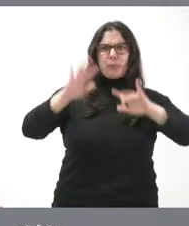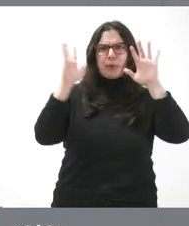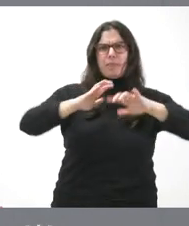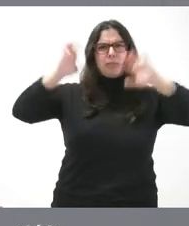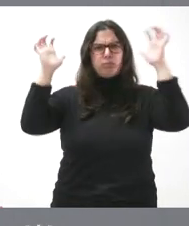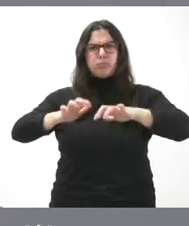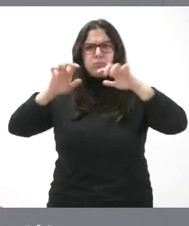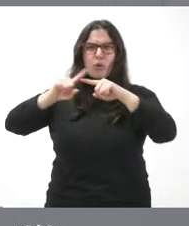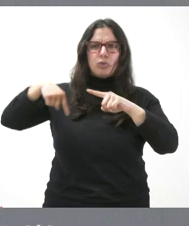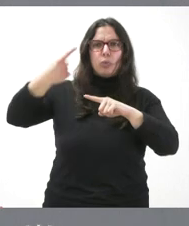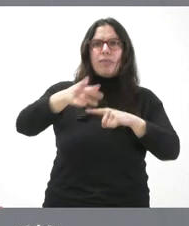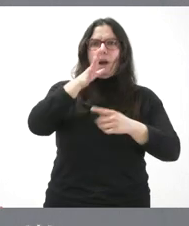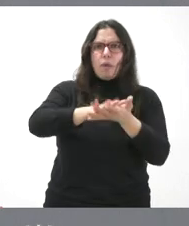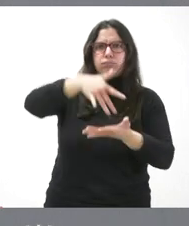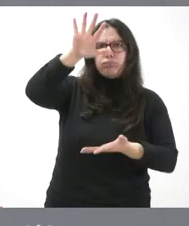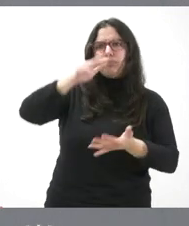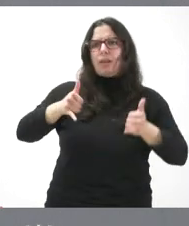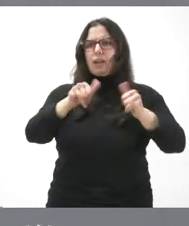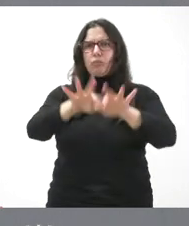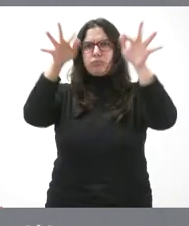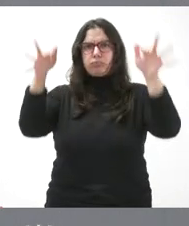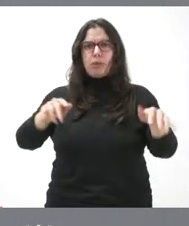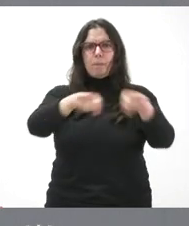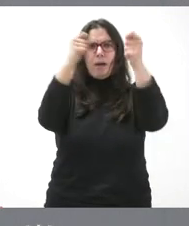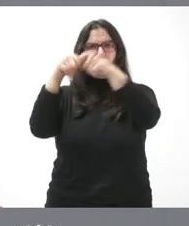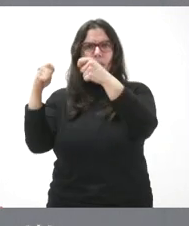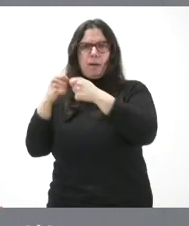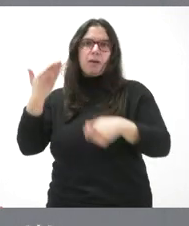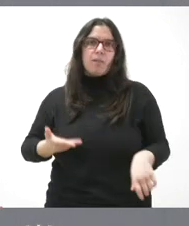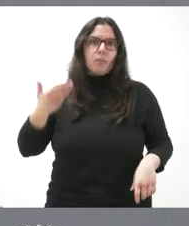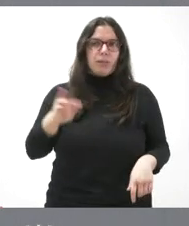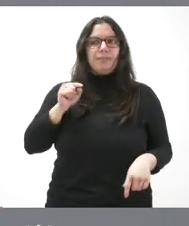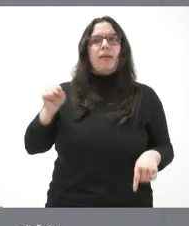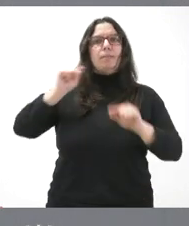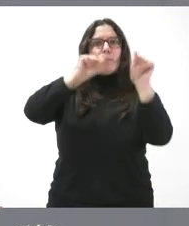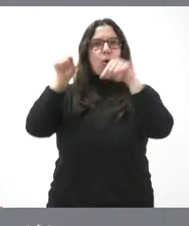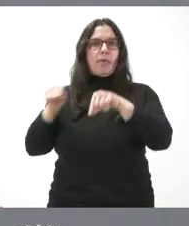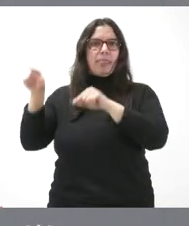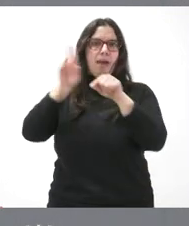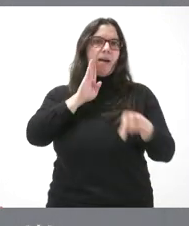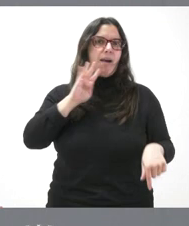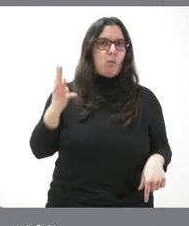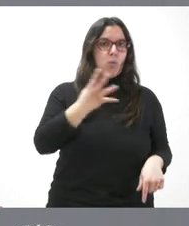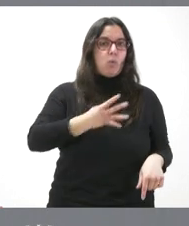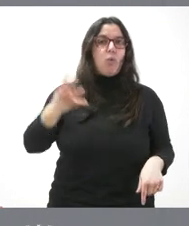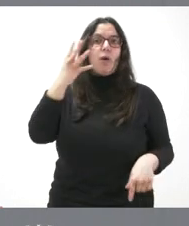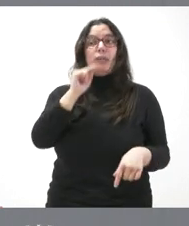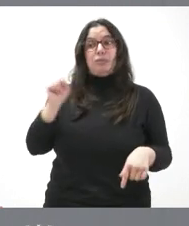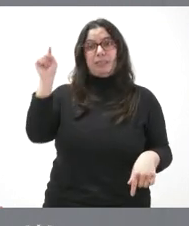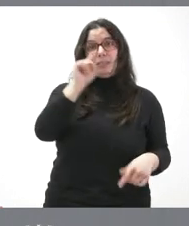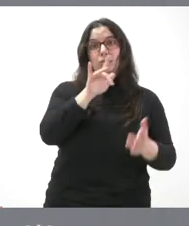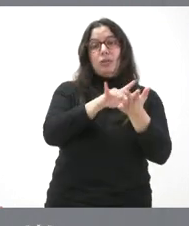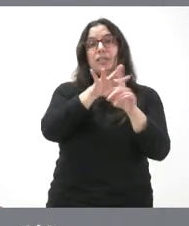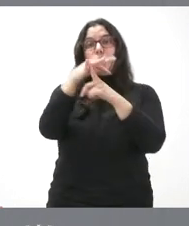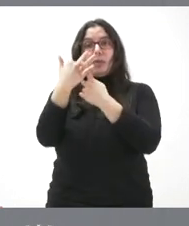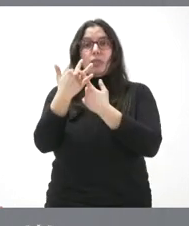desbordamientos e inundaciones que llevaron en importantes daños materiales en estas provincias. Concurre en las mismas las circunstancias de